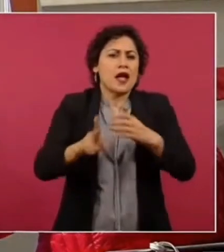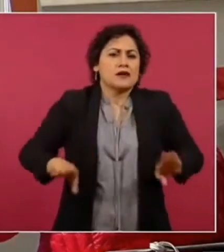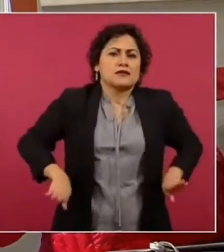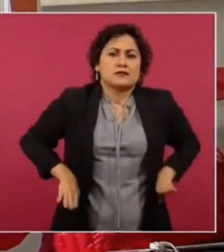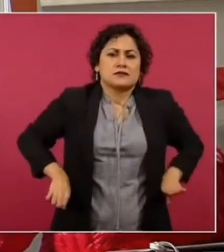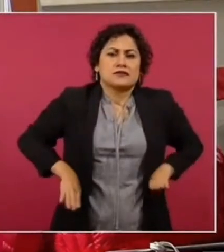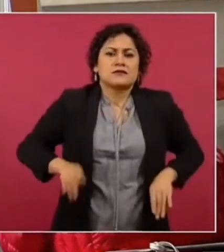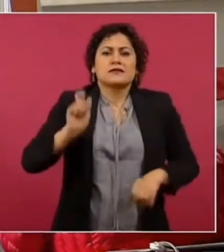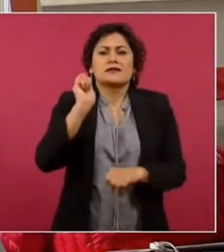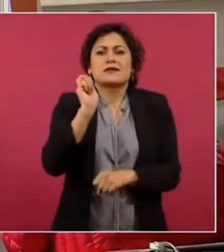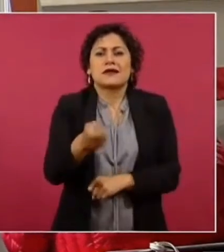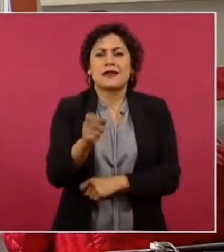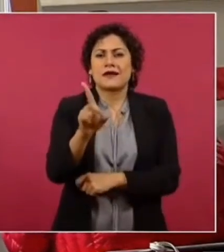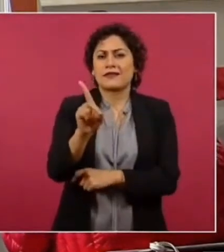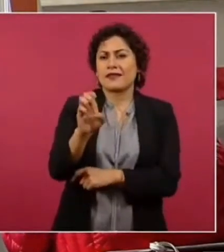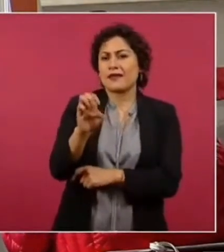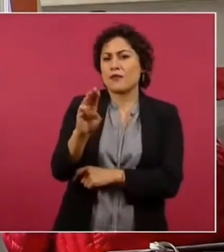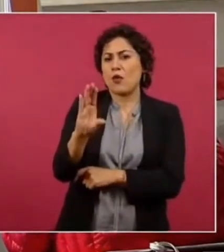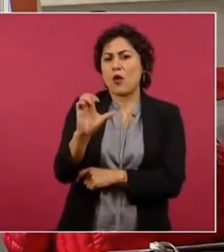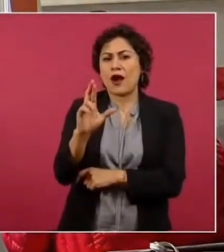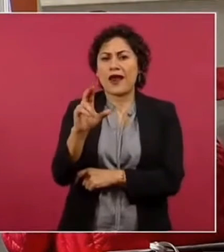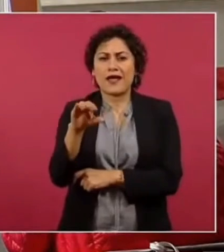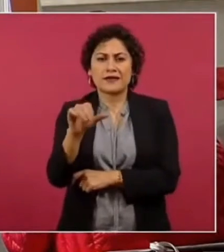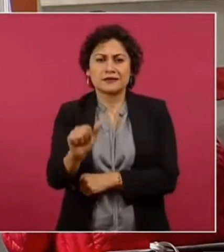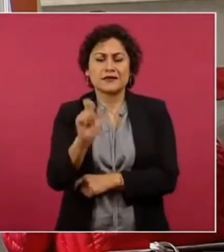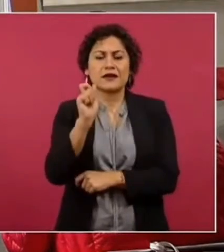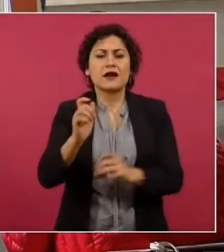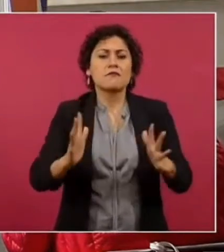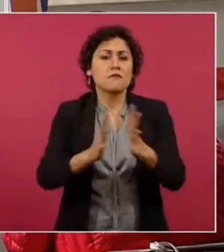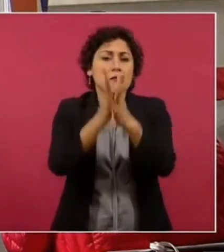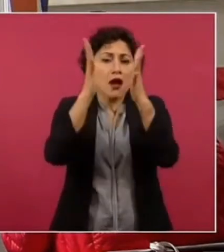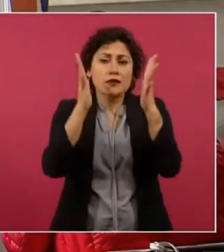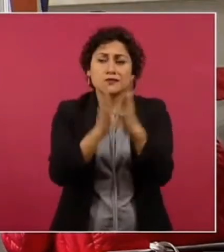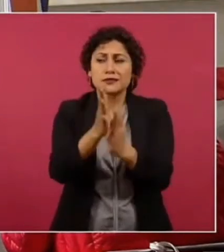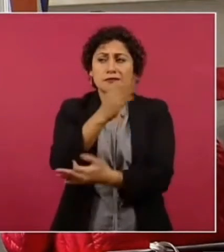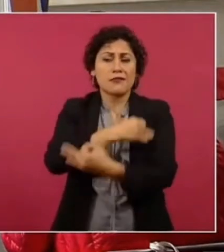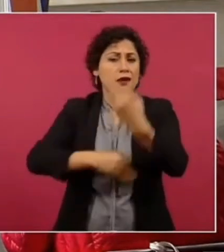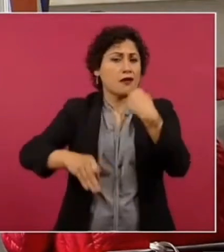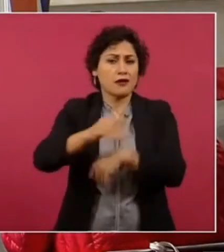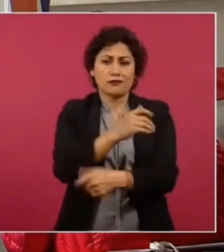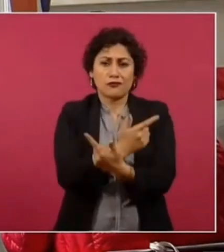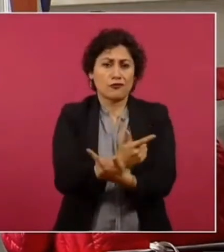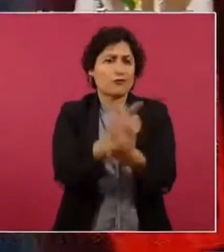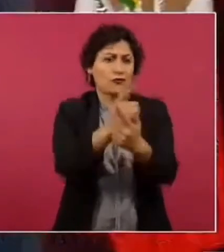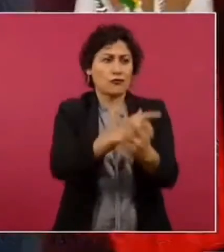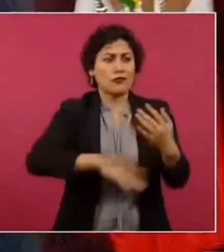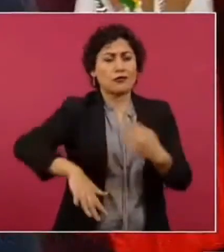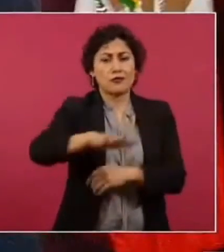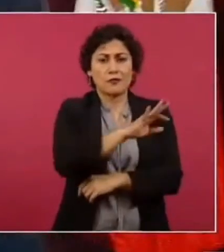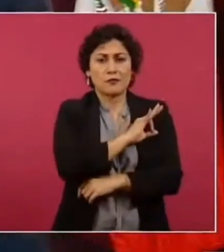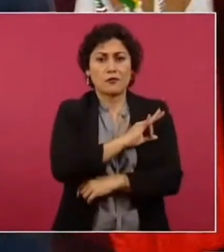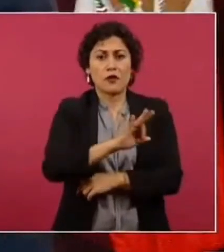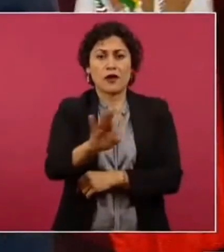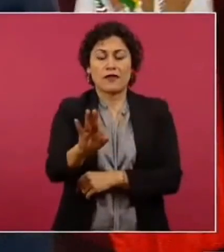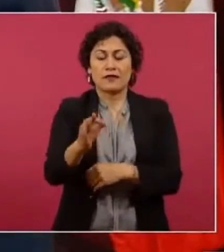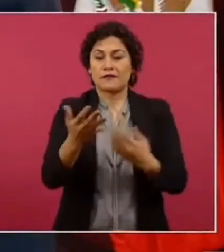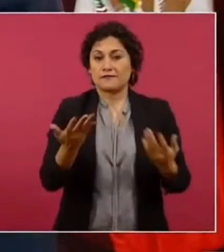es lo que está llevando a esta polémica